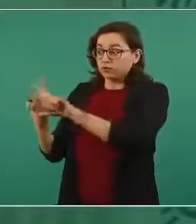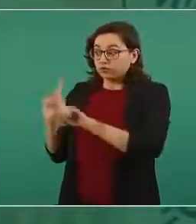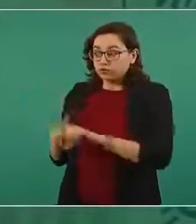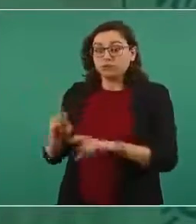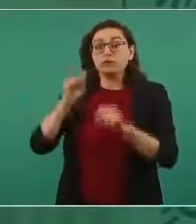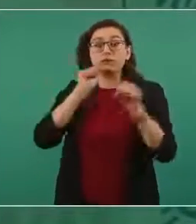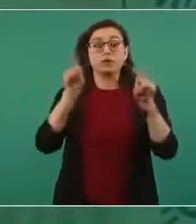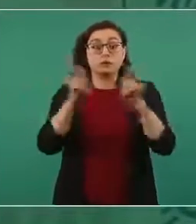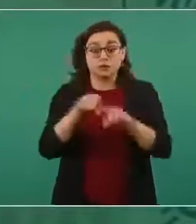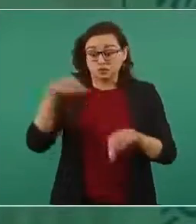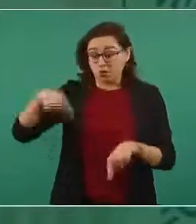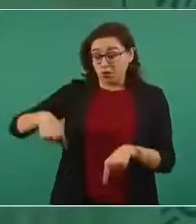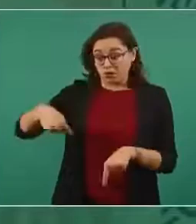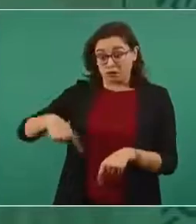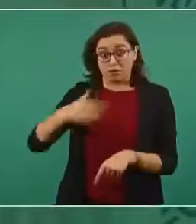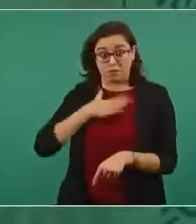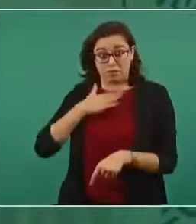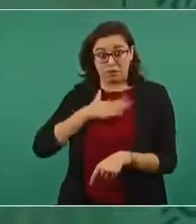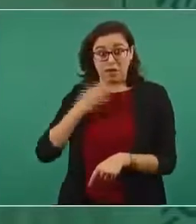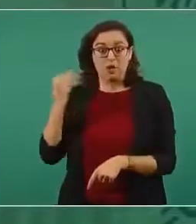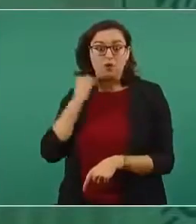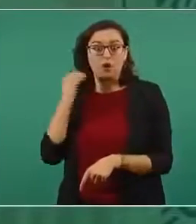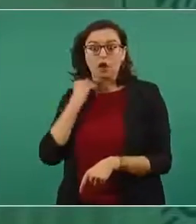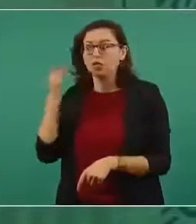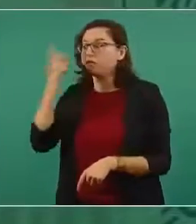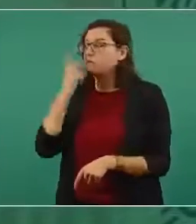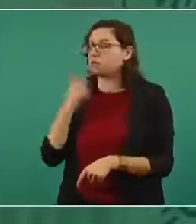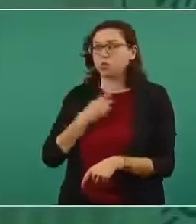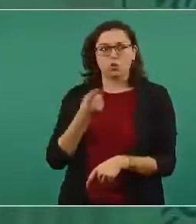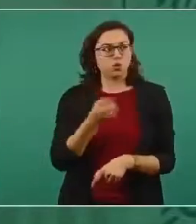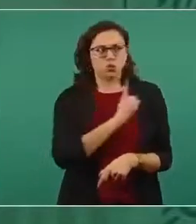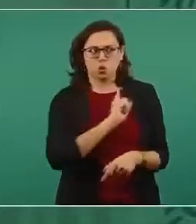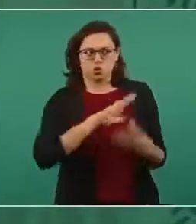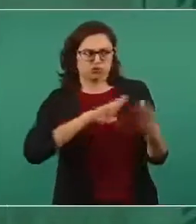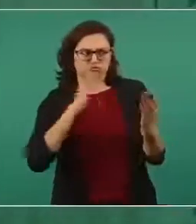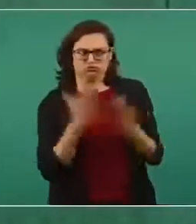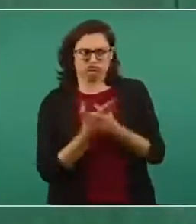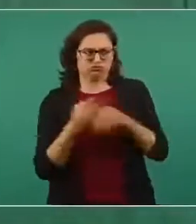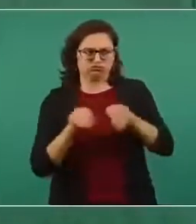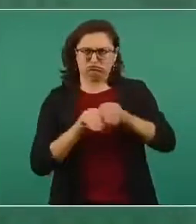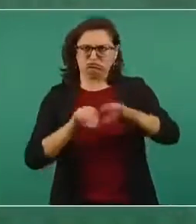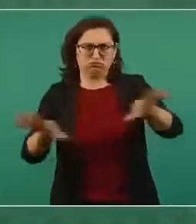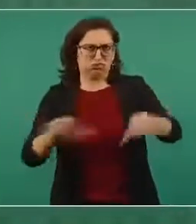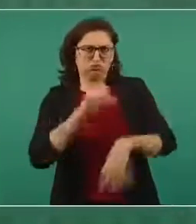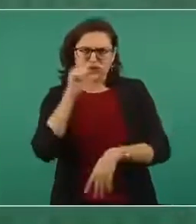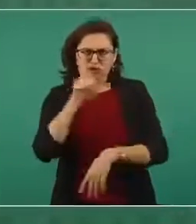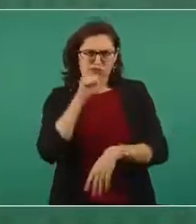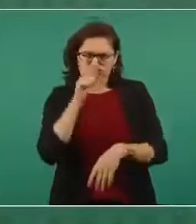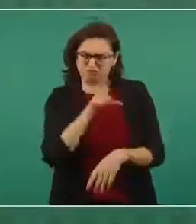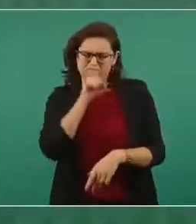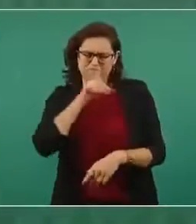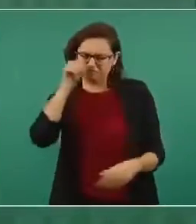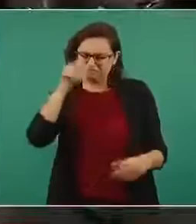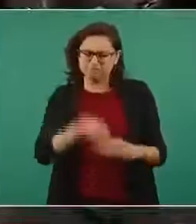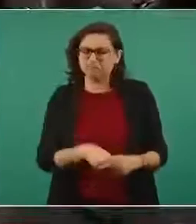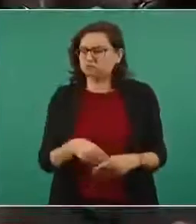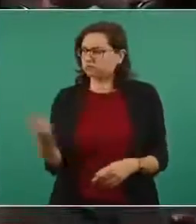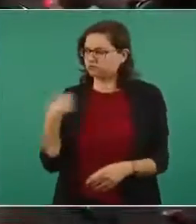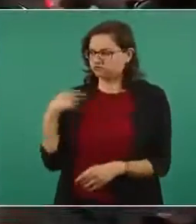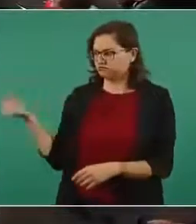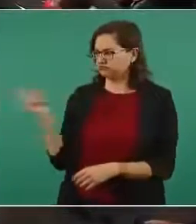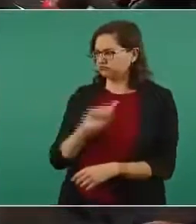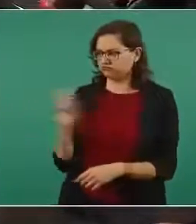no diéramos a conocer el expediente. Y yo di la orden de que se diera a conocer el expediente